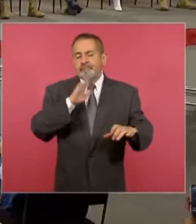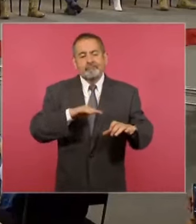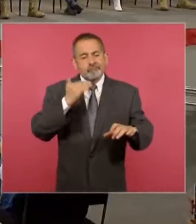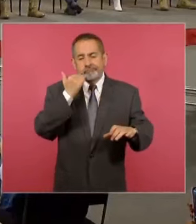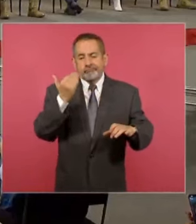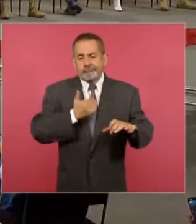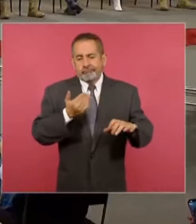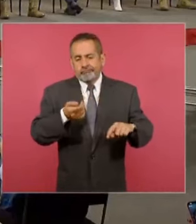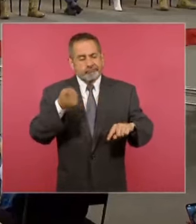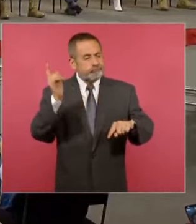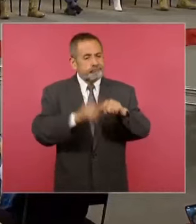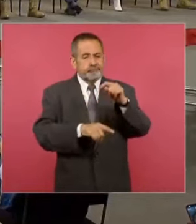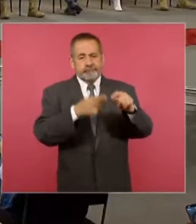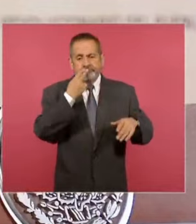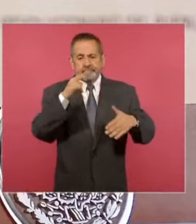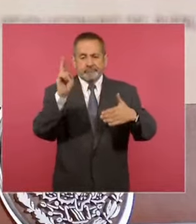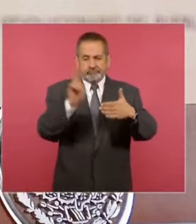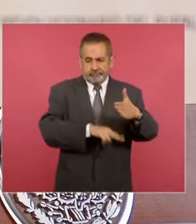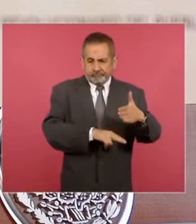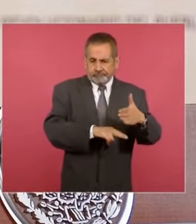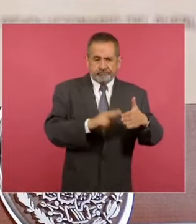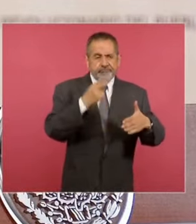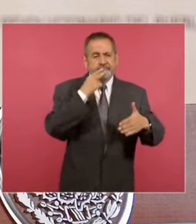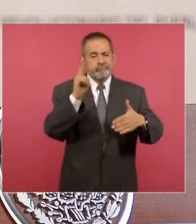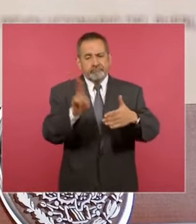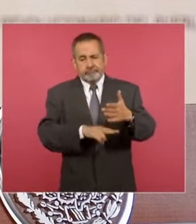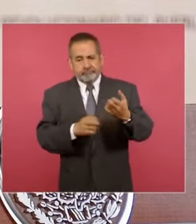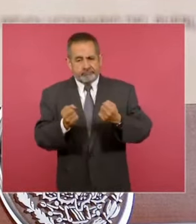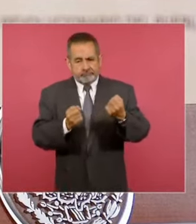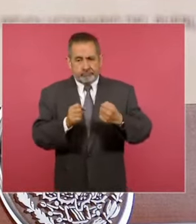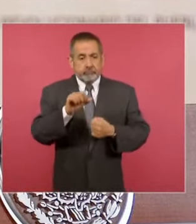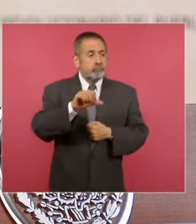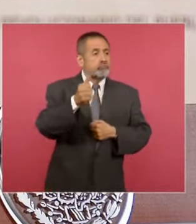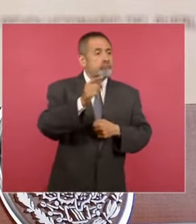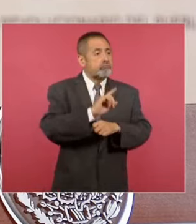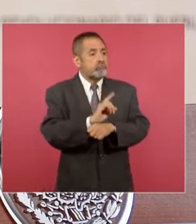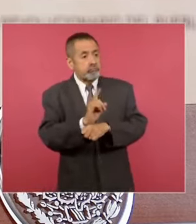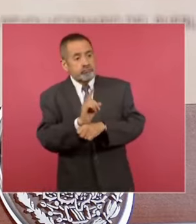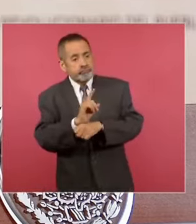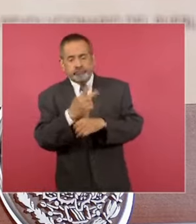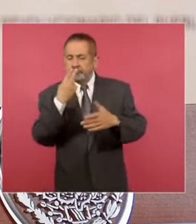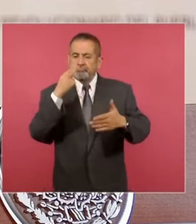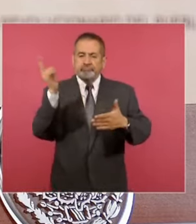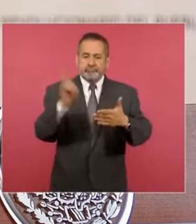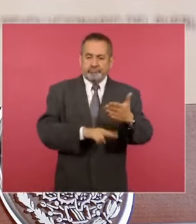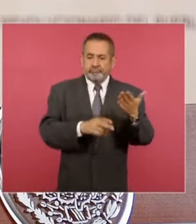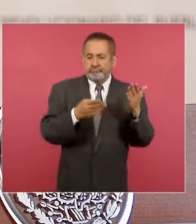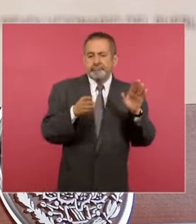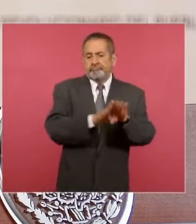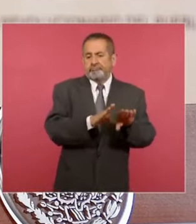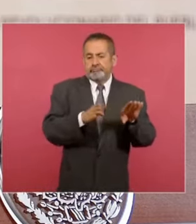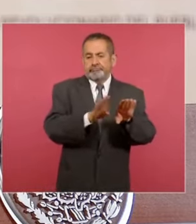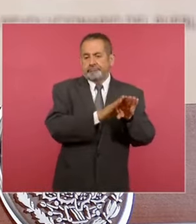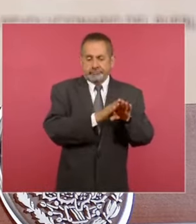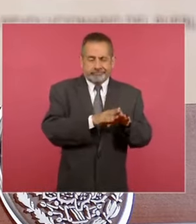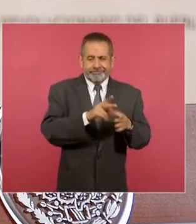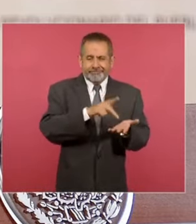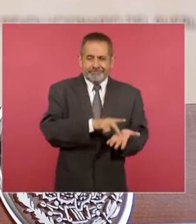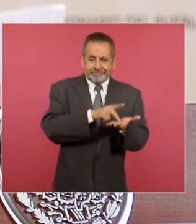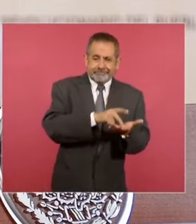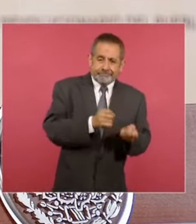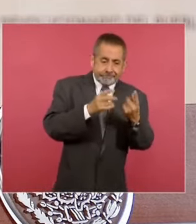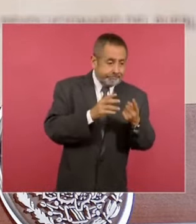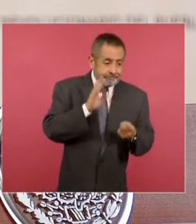descalibrados, sus medidores de gas y también dos instrumentos de medición, que es en lo que se pesan los cilindros.